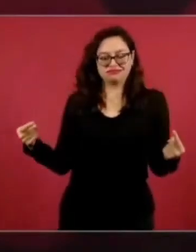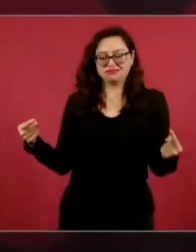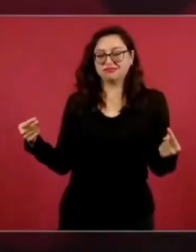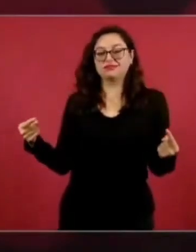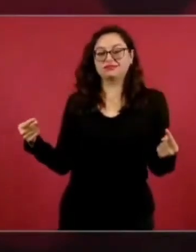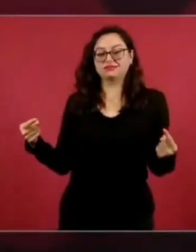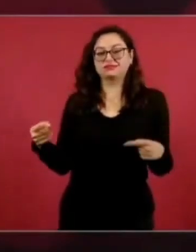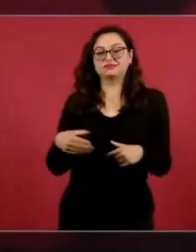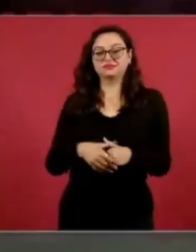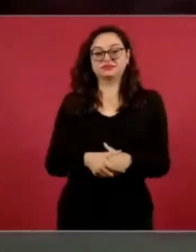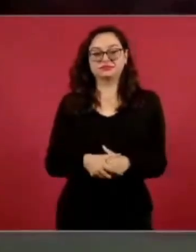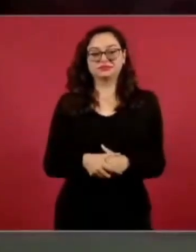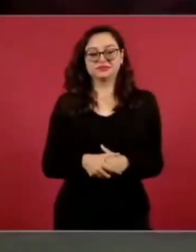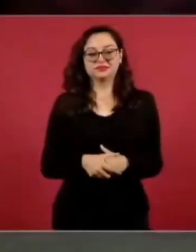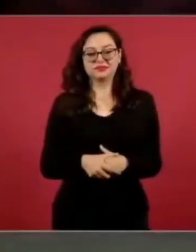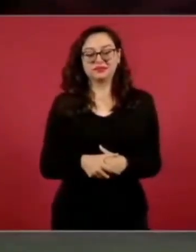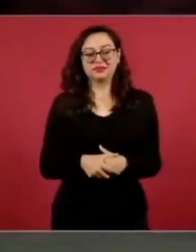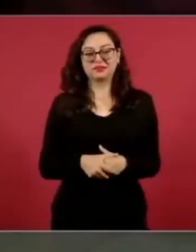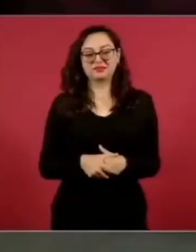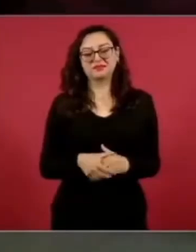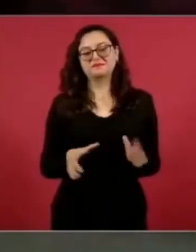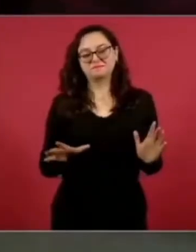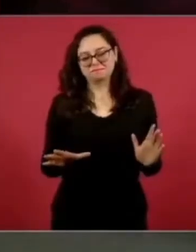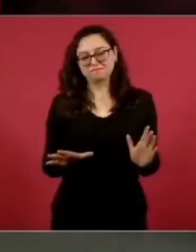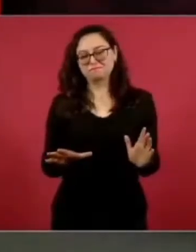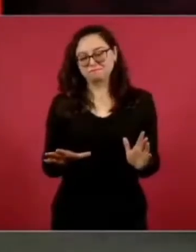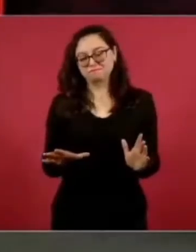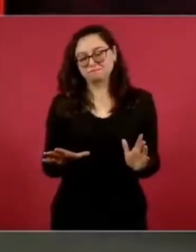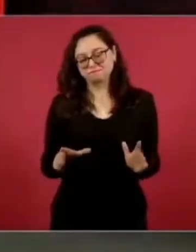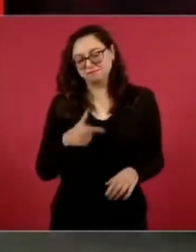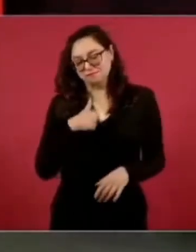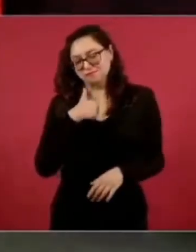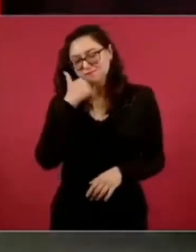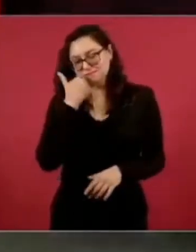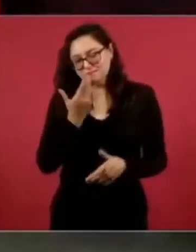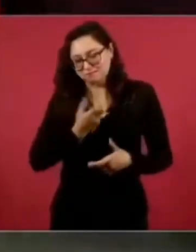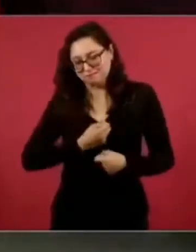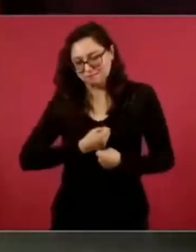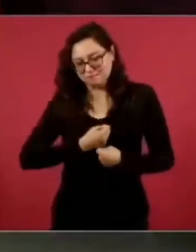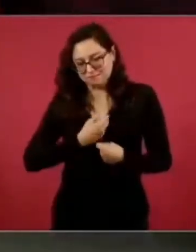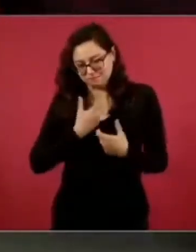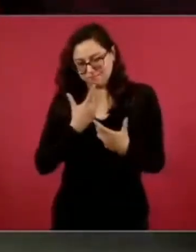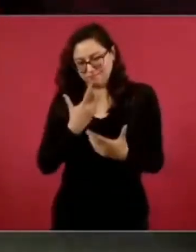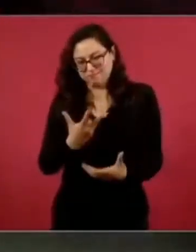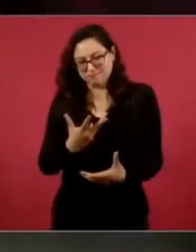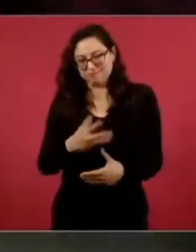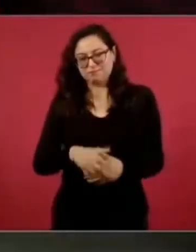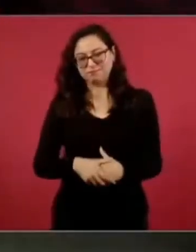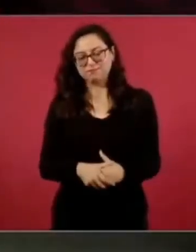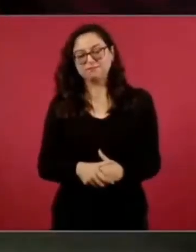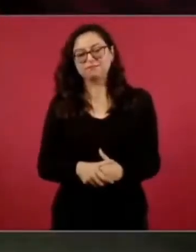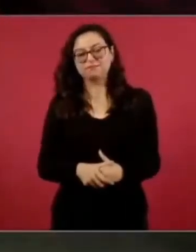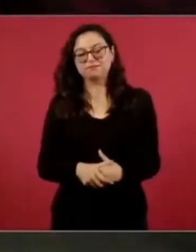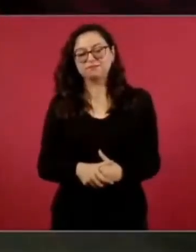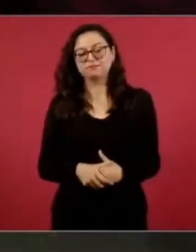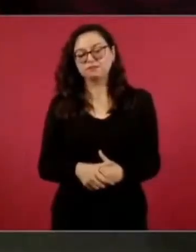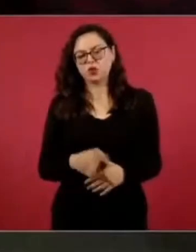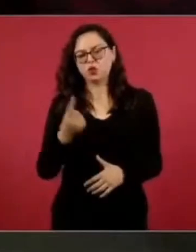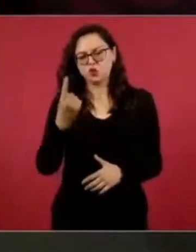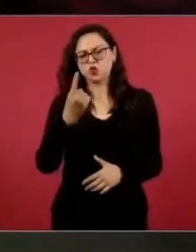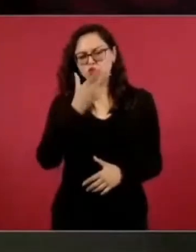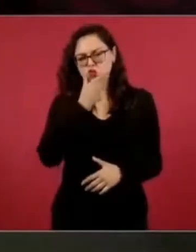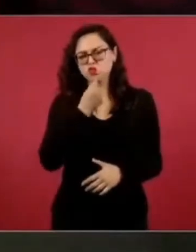es una confesión, pero él es una gente buena,